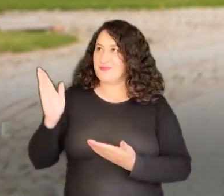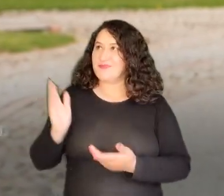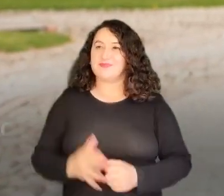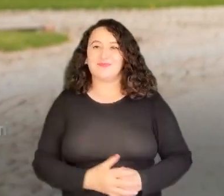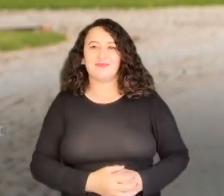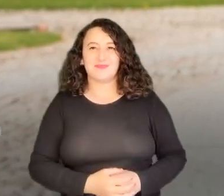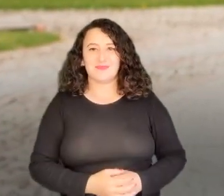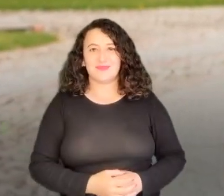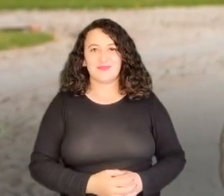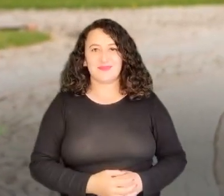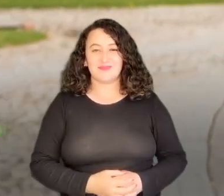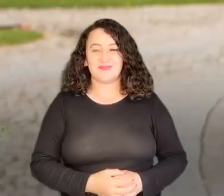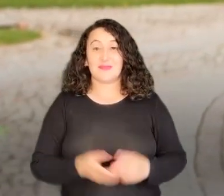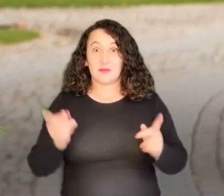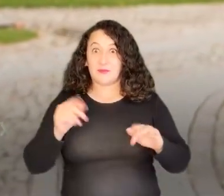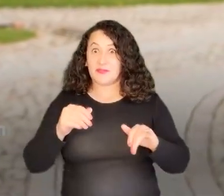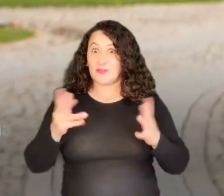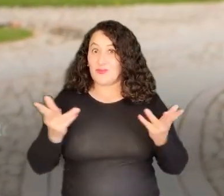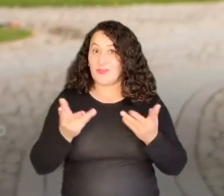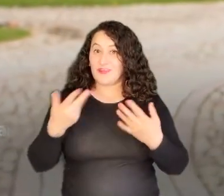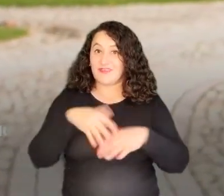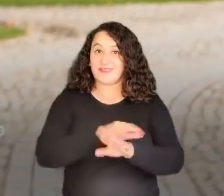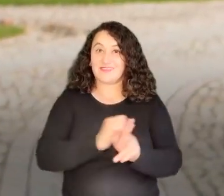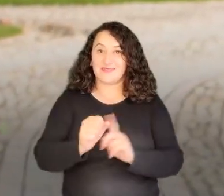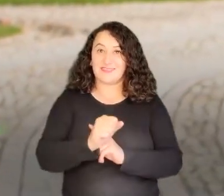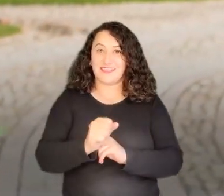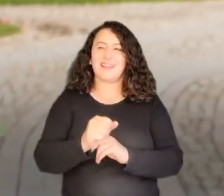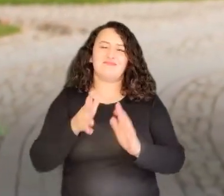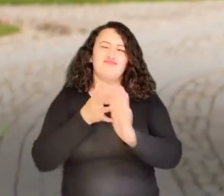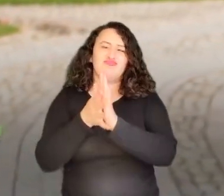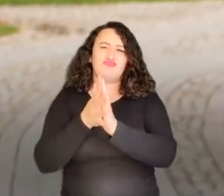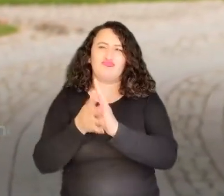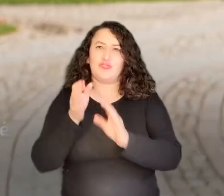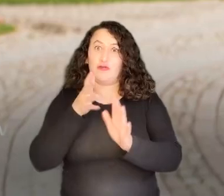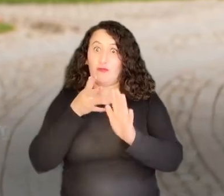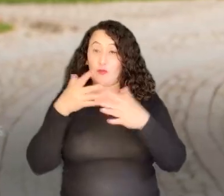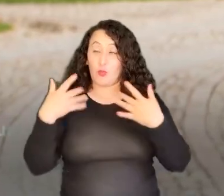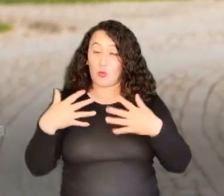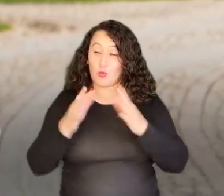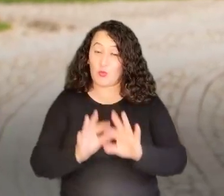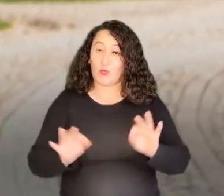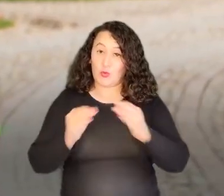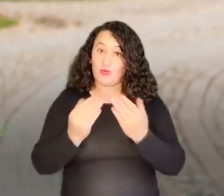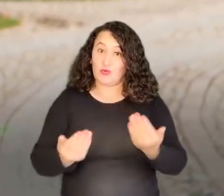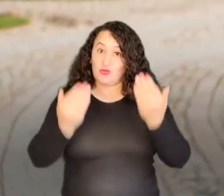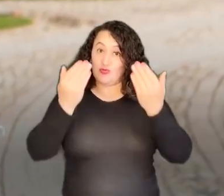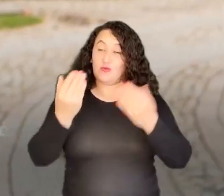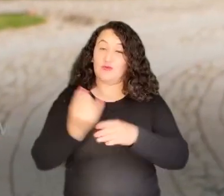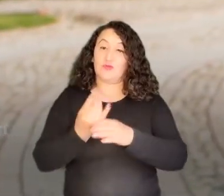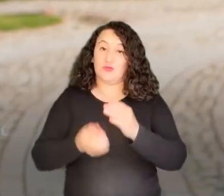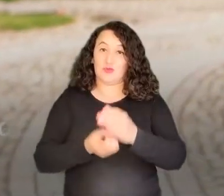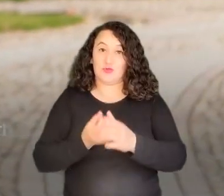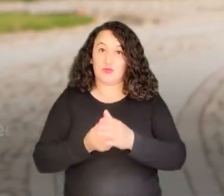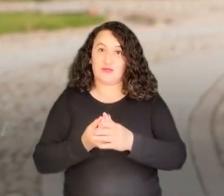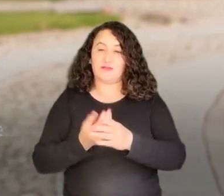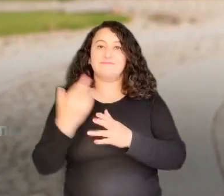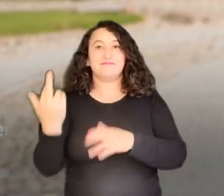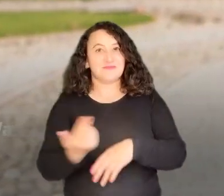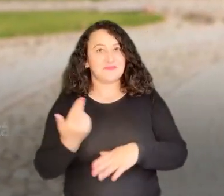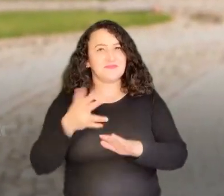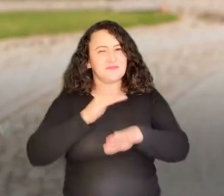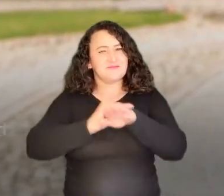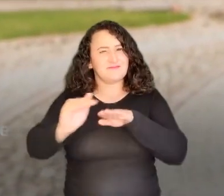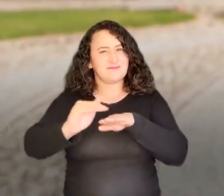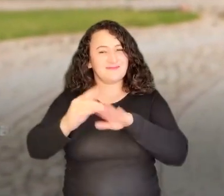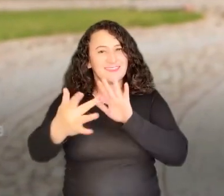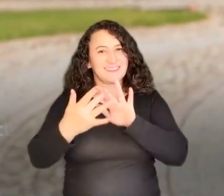.gov.co y también en nuestras redes sociales en donde compartimos información muy útil para sus producciones. Les reiteramos la invitación para